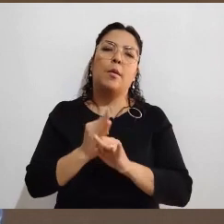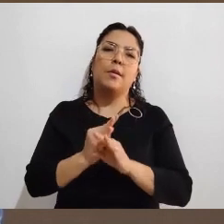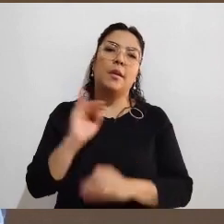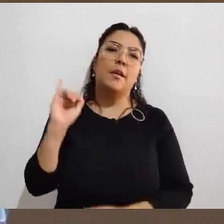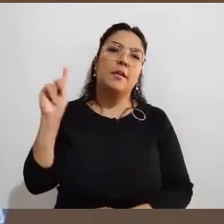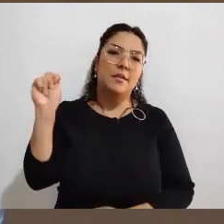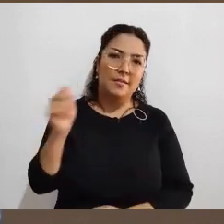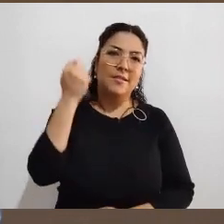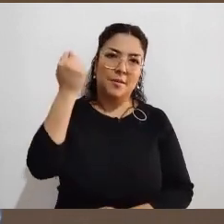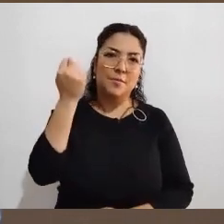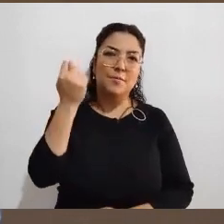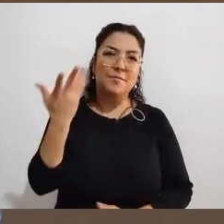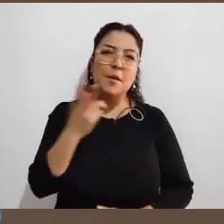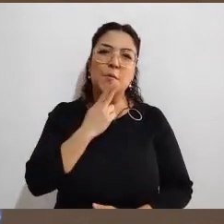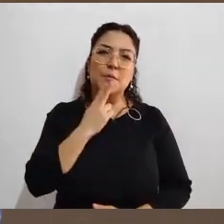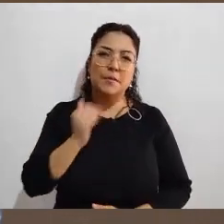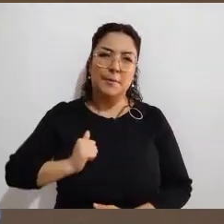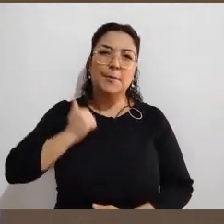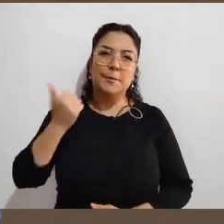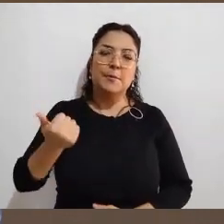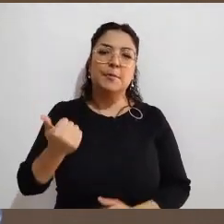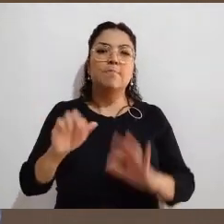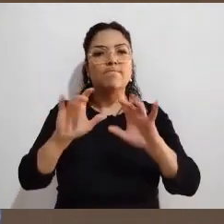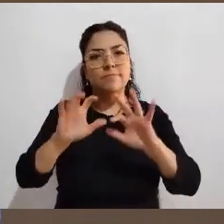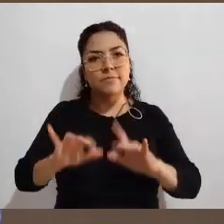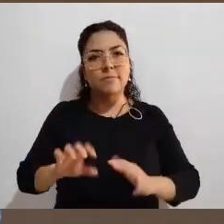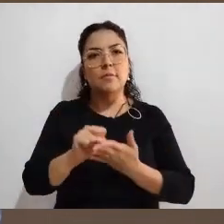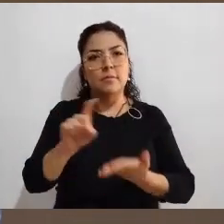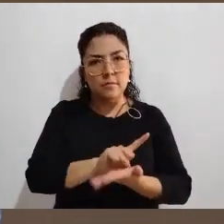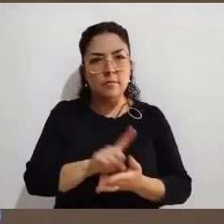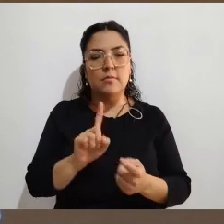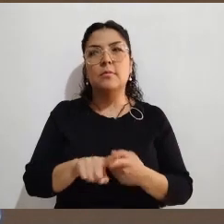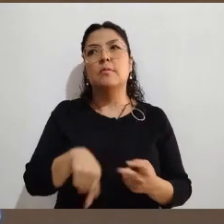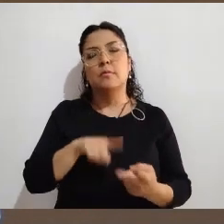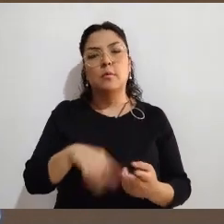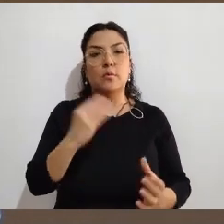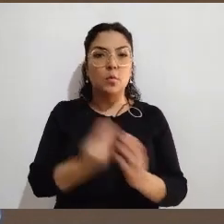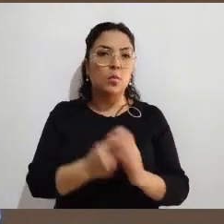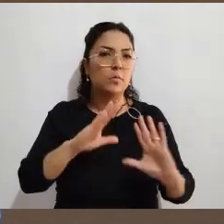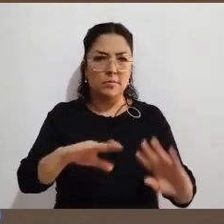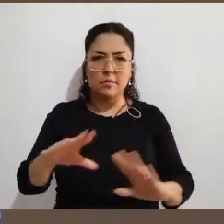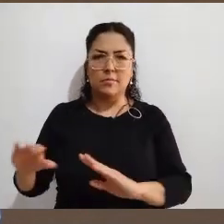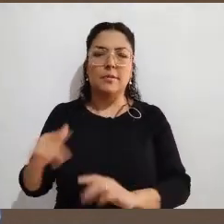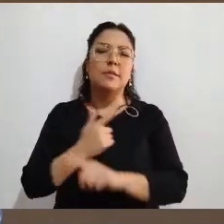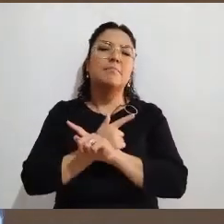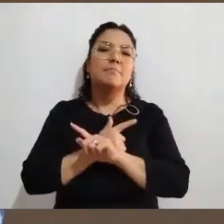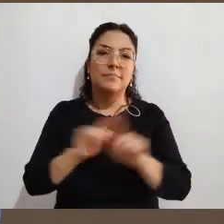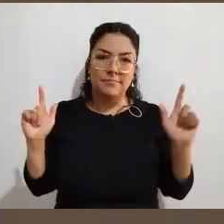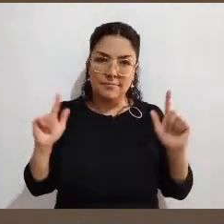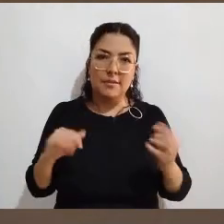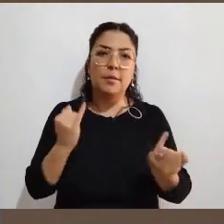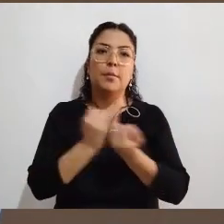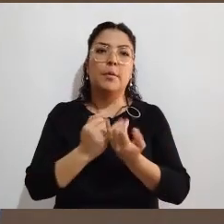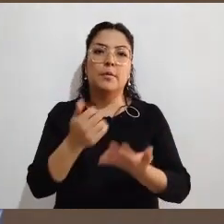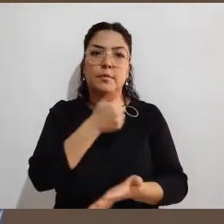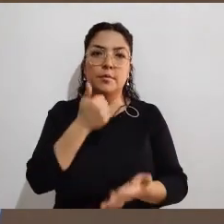presenciales, ahora los tenemos en línea. Desde la propia inscripción, el curso los hemos dado también en línea. Entonces, hay muchas formas,